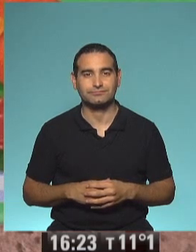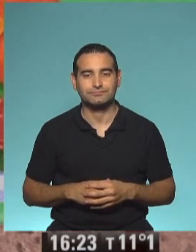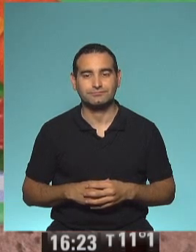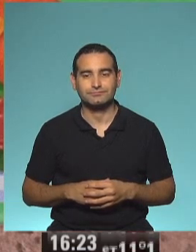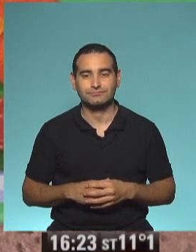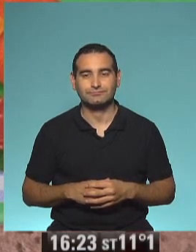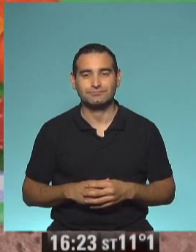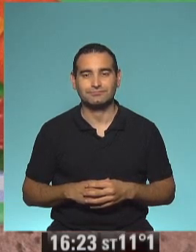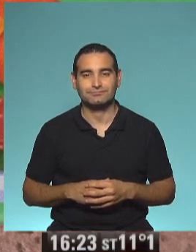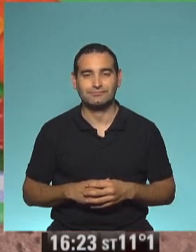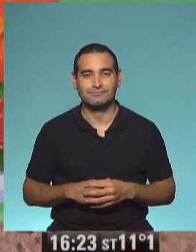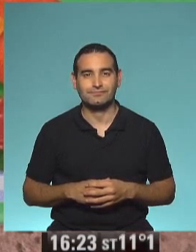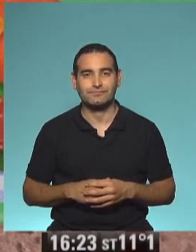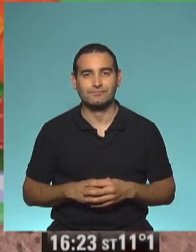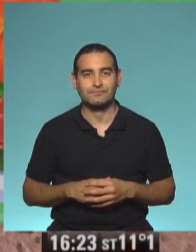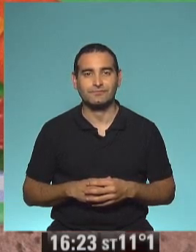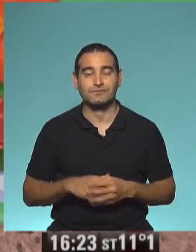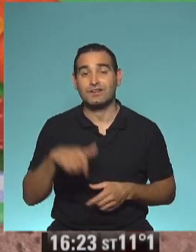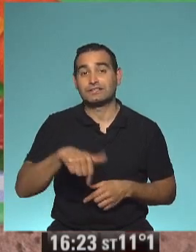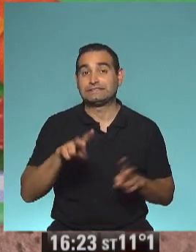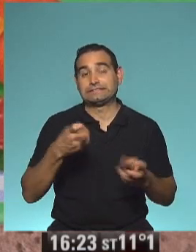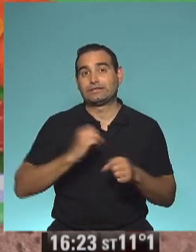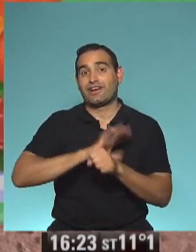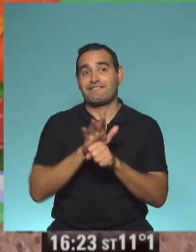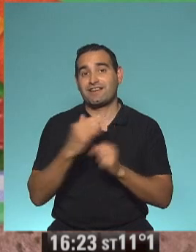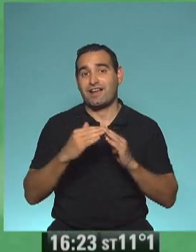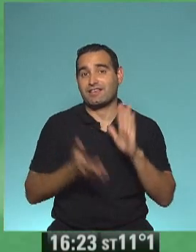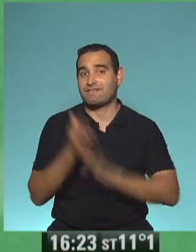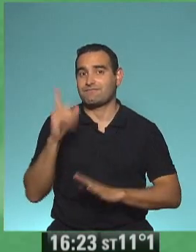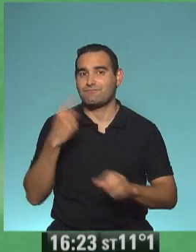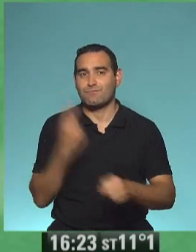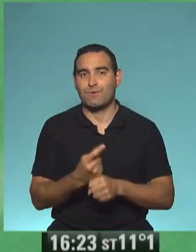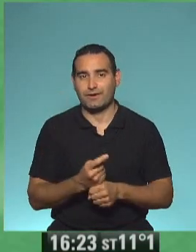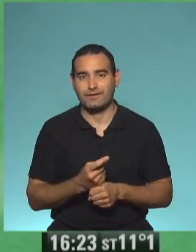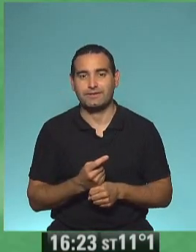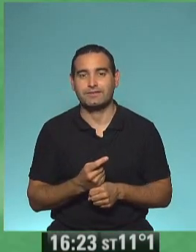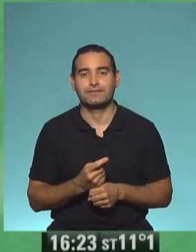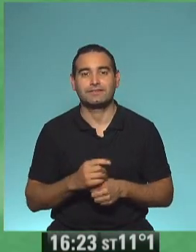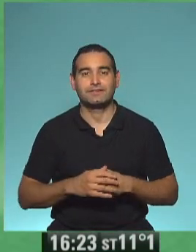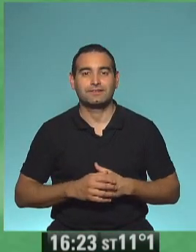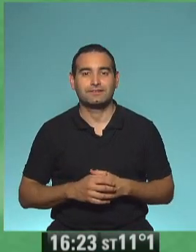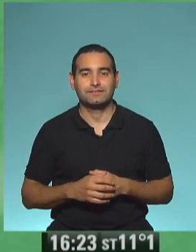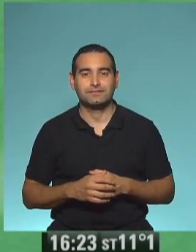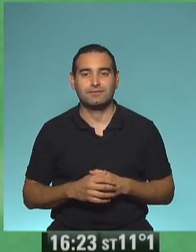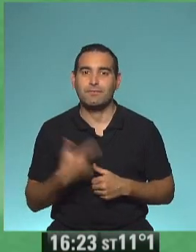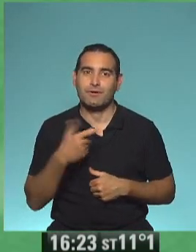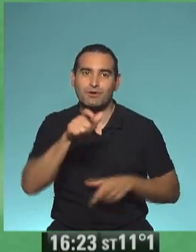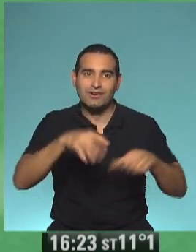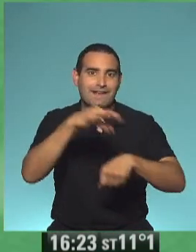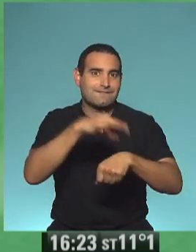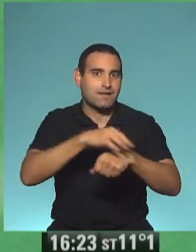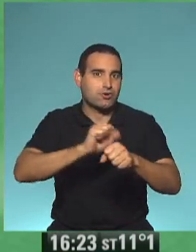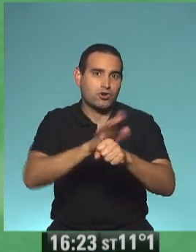Estamos temas coronavirus porque no podemos salir. Que no quiero que se fúen bien nadie con el